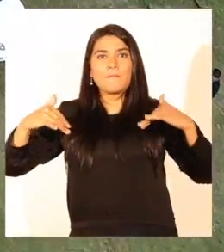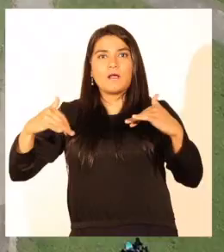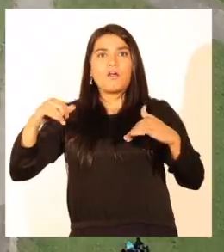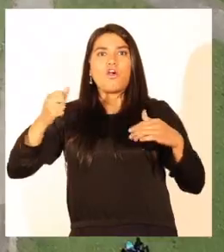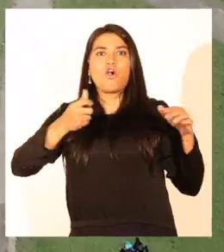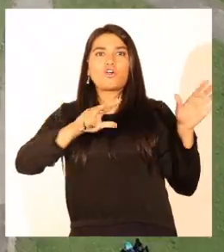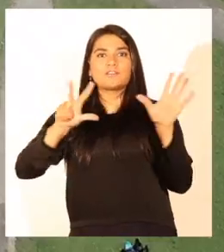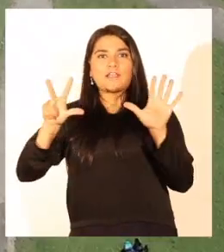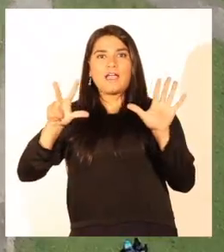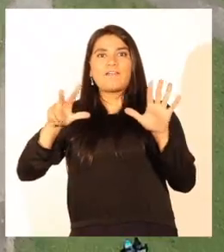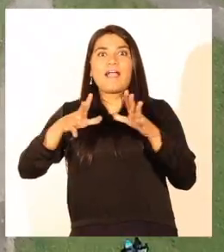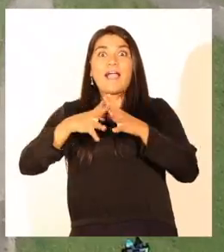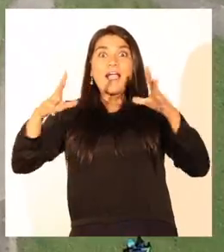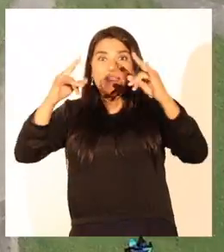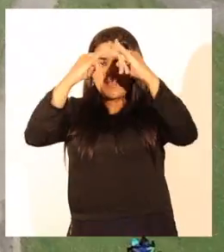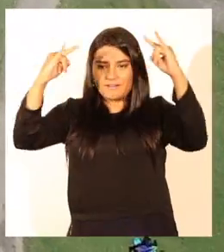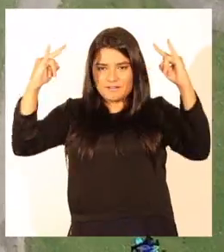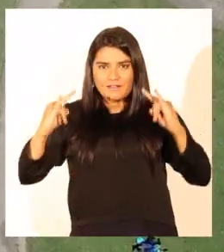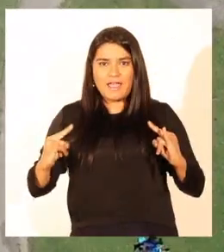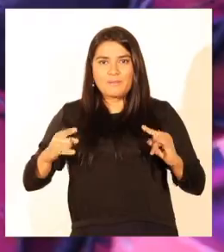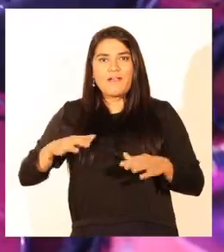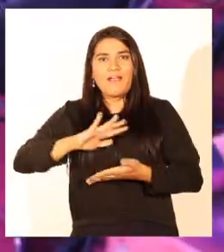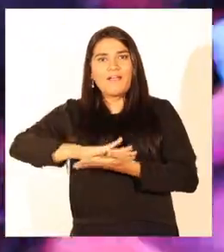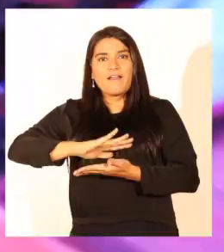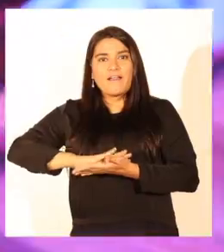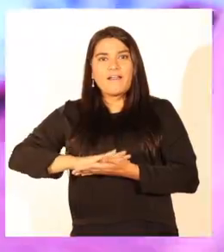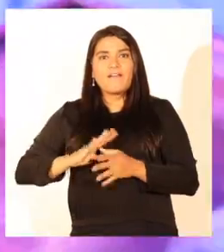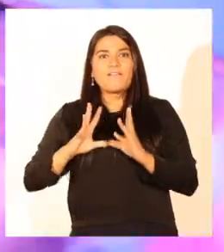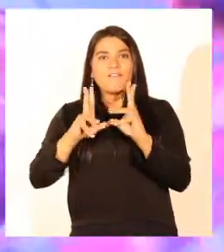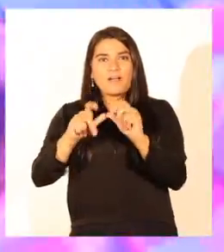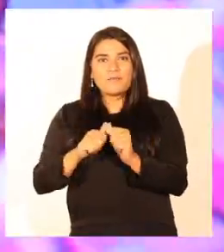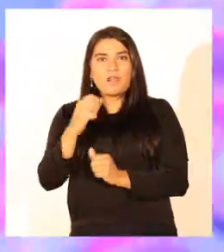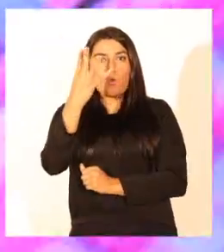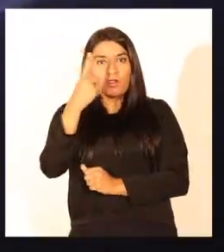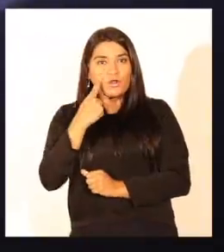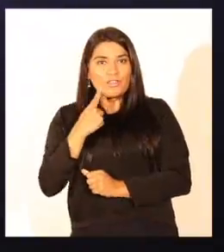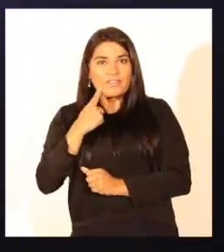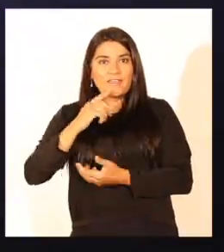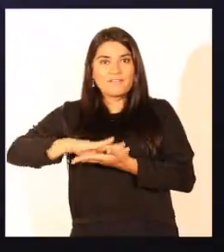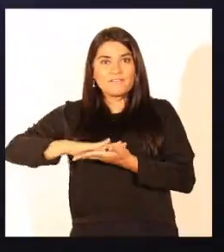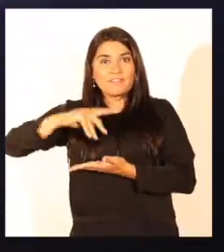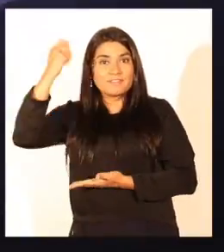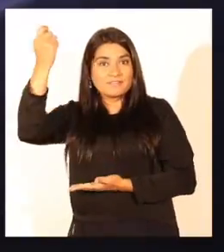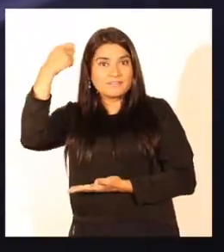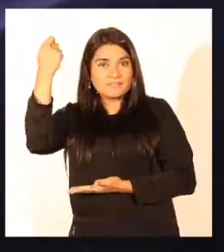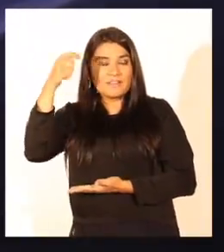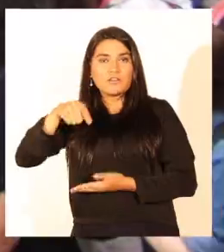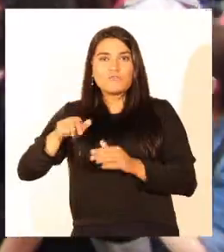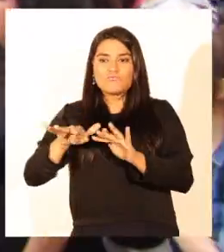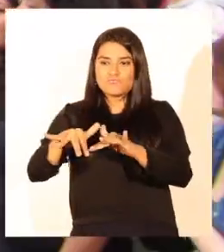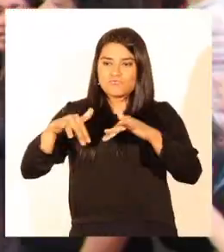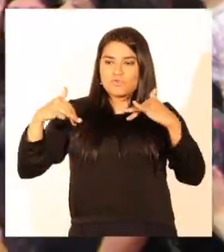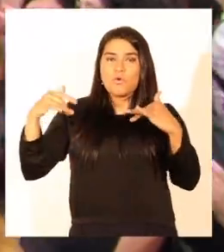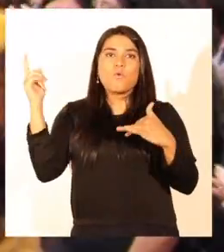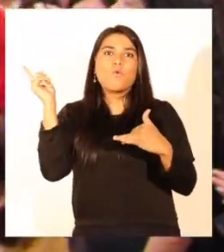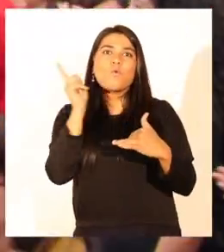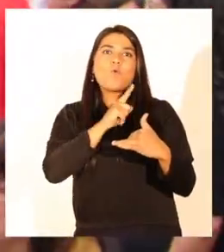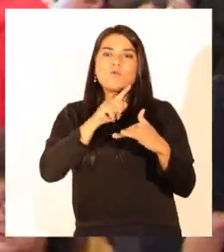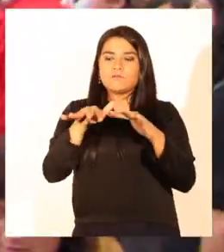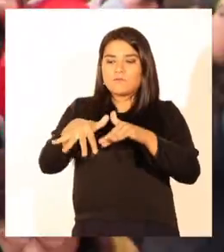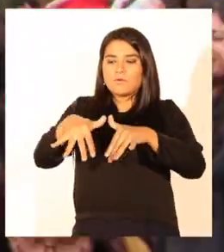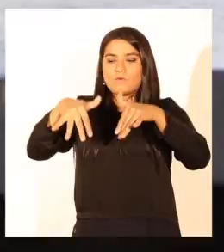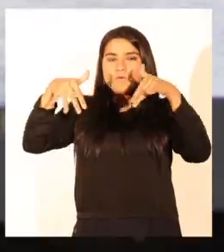a la octava versión de la Gran Carpa Familiar durante los cuatro días de celebración de Fiestas Patrias, con un show de cierre en el